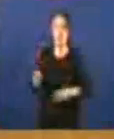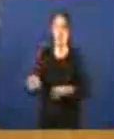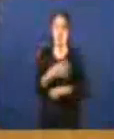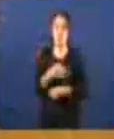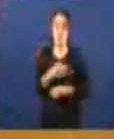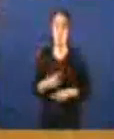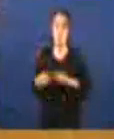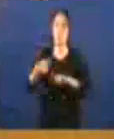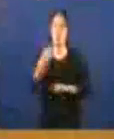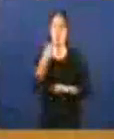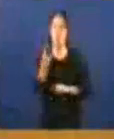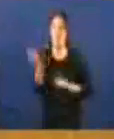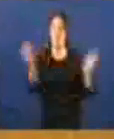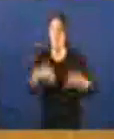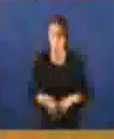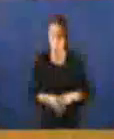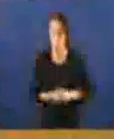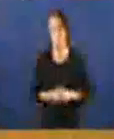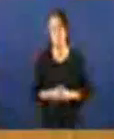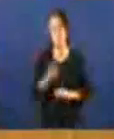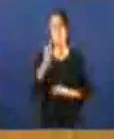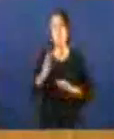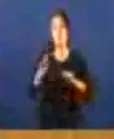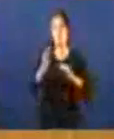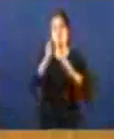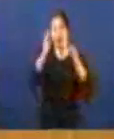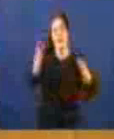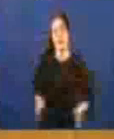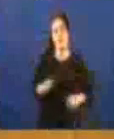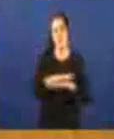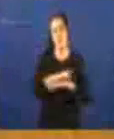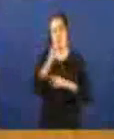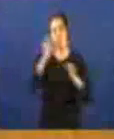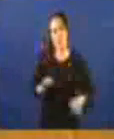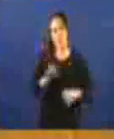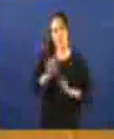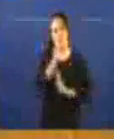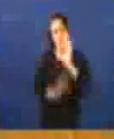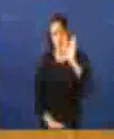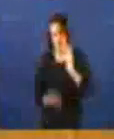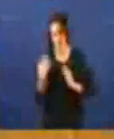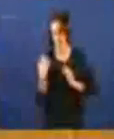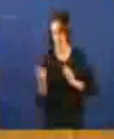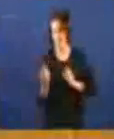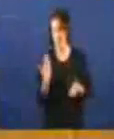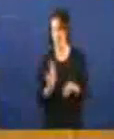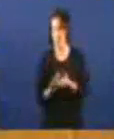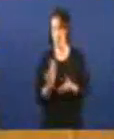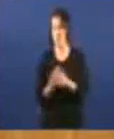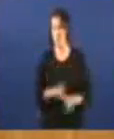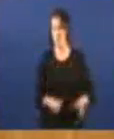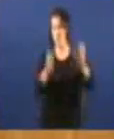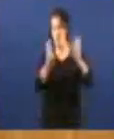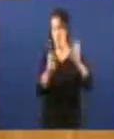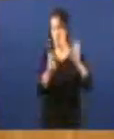hai cartos. Vostede rigor orzamentario havería que ver a recente información sobre o grado de execución dos